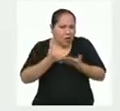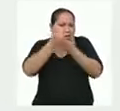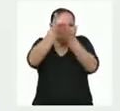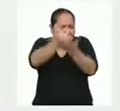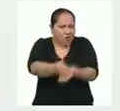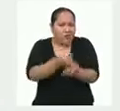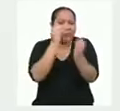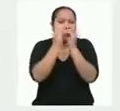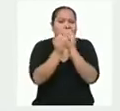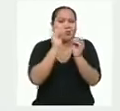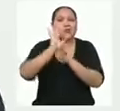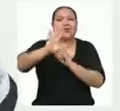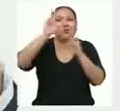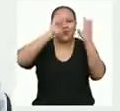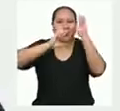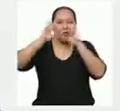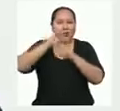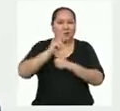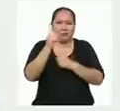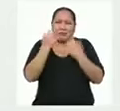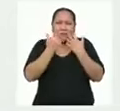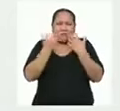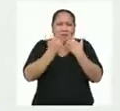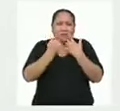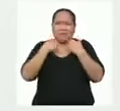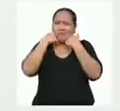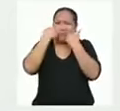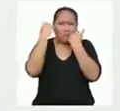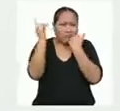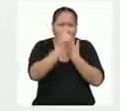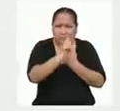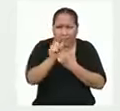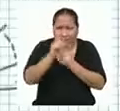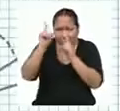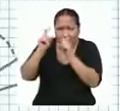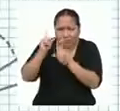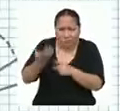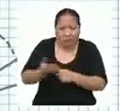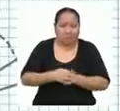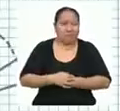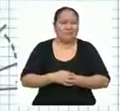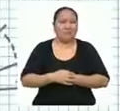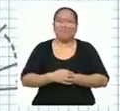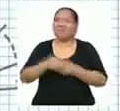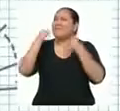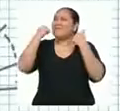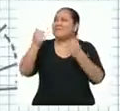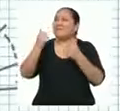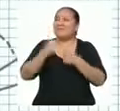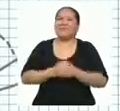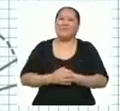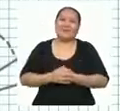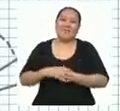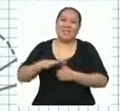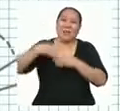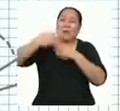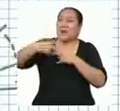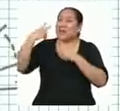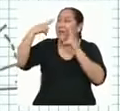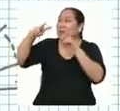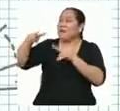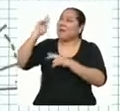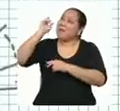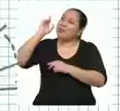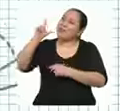ayudarlos a resolver sus dudas. No tengan miedo ni vergüenza de preguntar. ¡Genial! ¡Hasta pronto, profesora